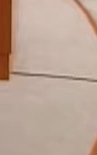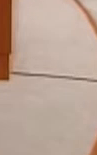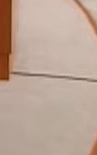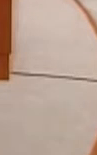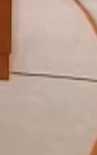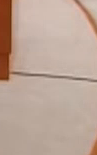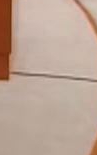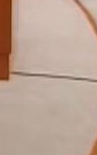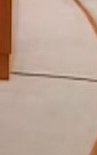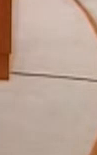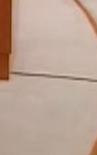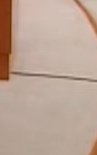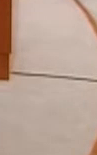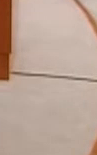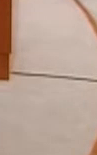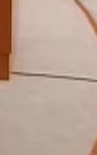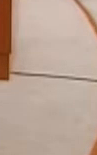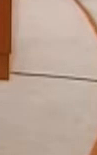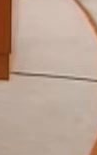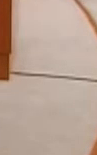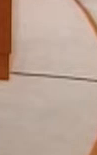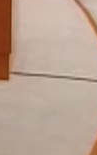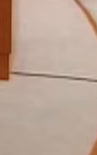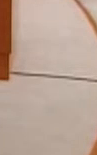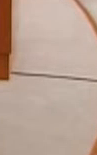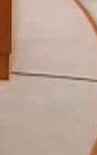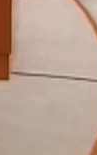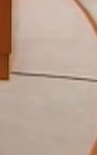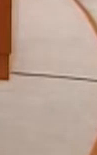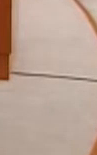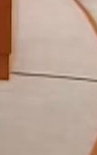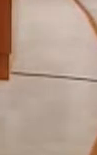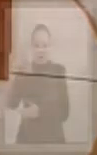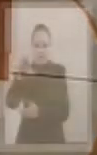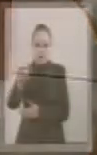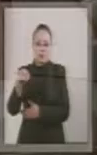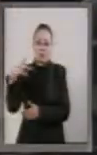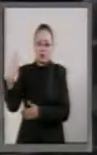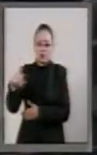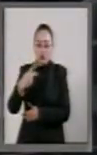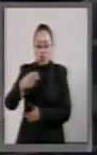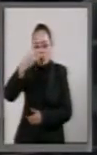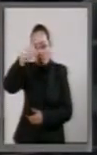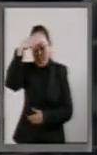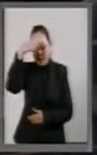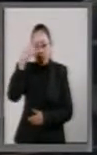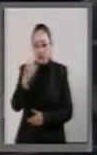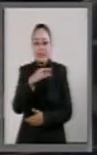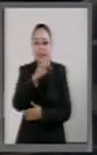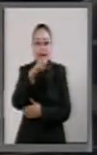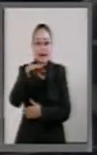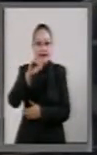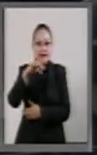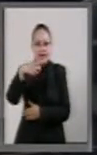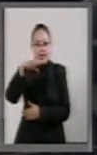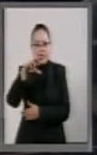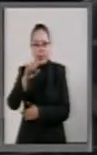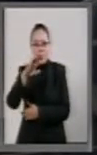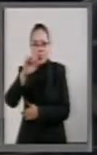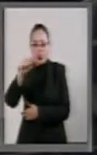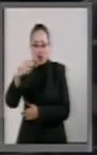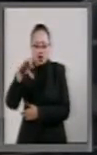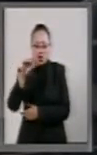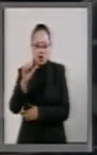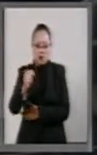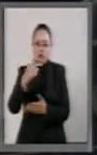El uso de la tribuna del senador Pablo Escudero Morales para presentar a nombre propio y del senador Enrique Burgos García un proyecto de decreto por el que se